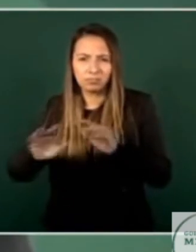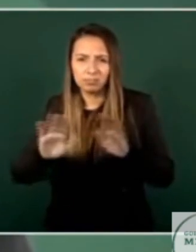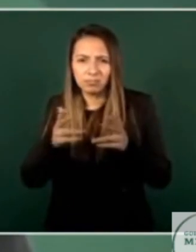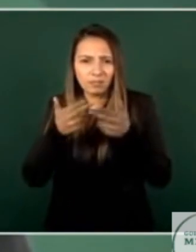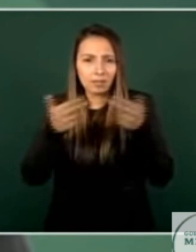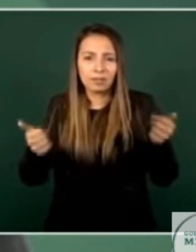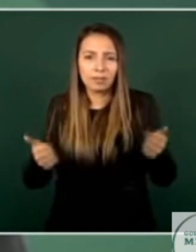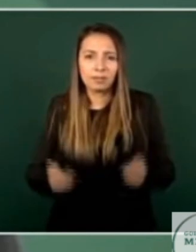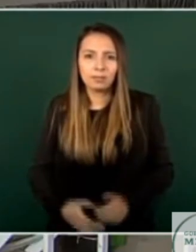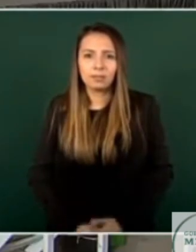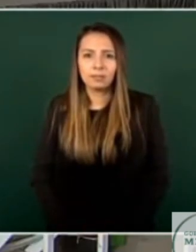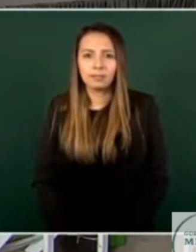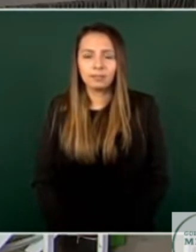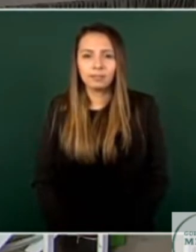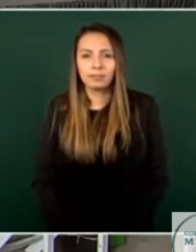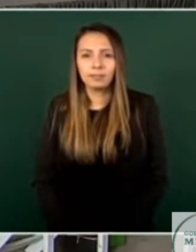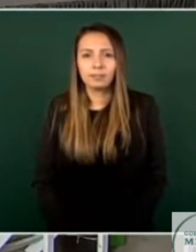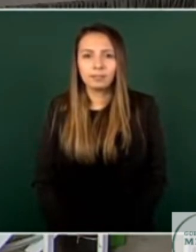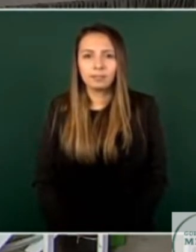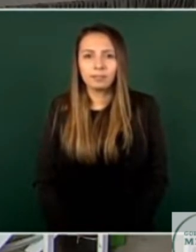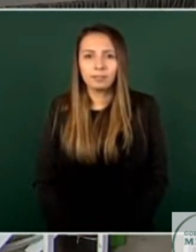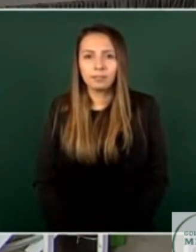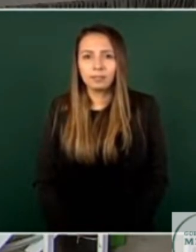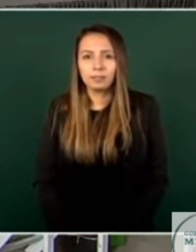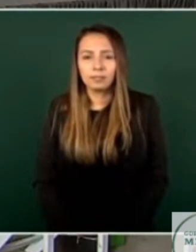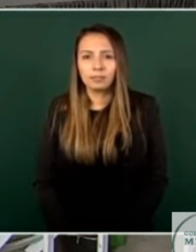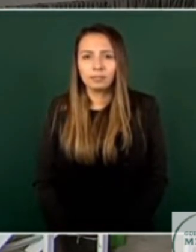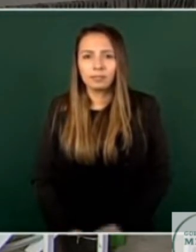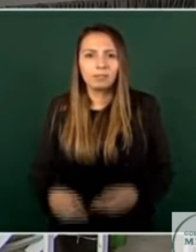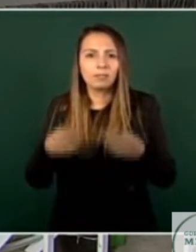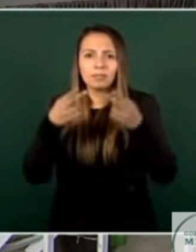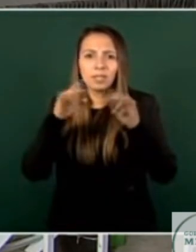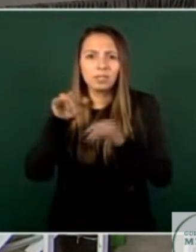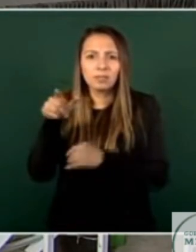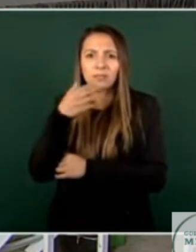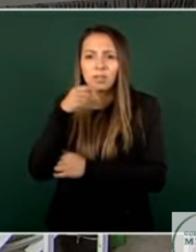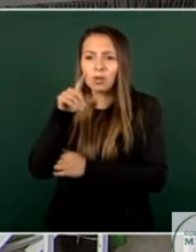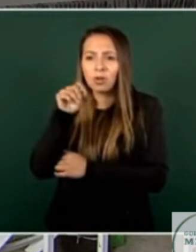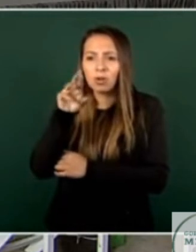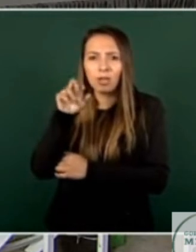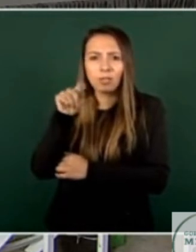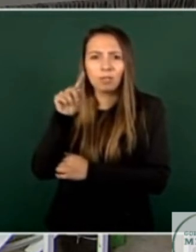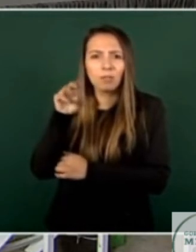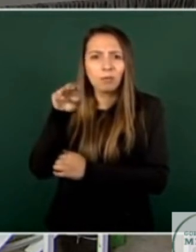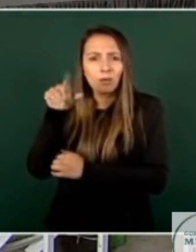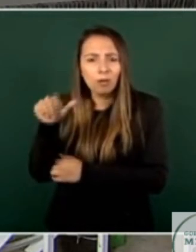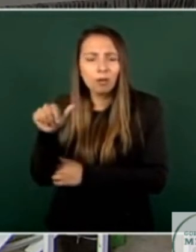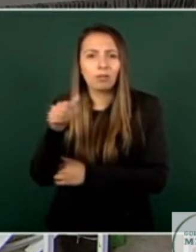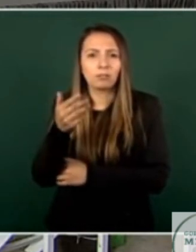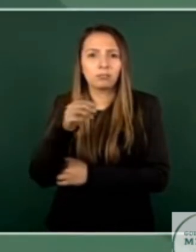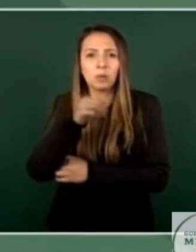ni Lorede Mola ni López Dóriga ni Ciro